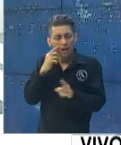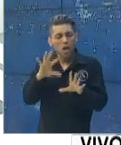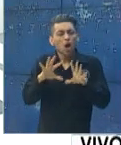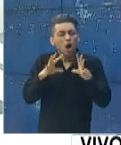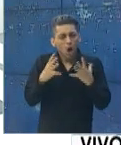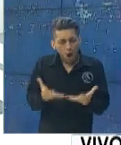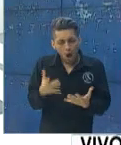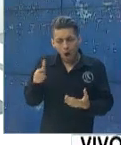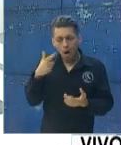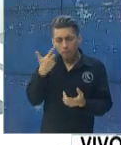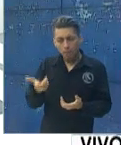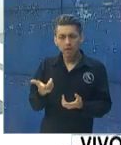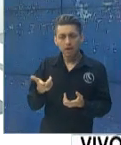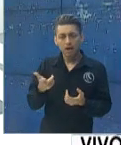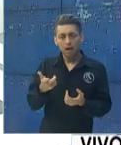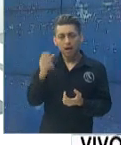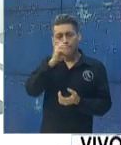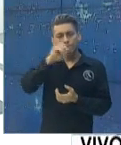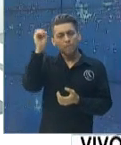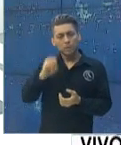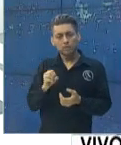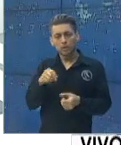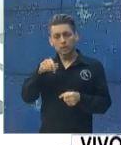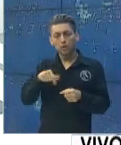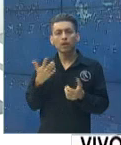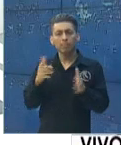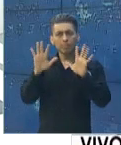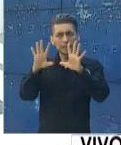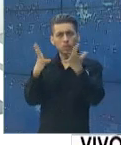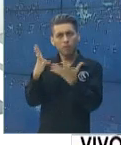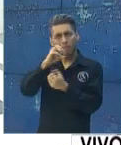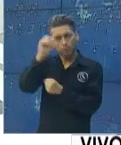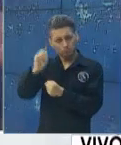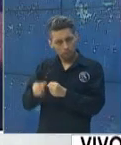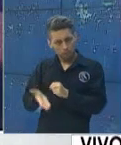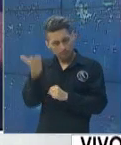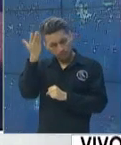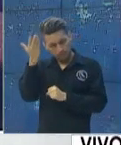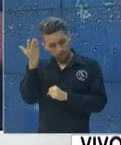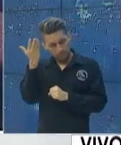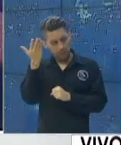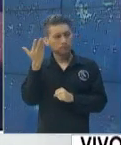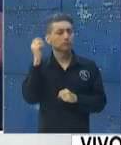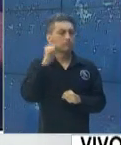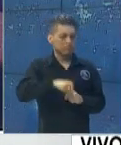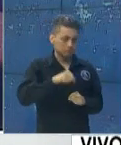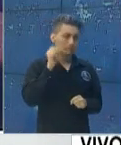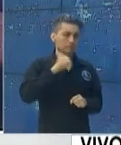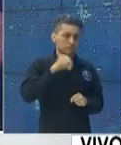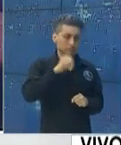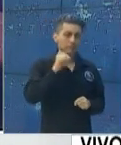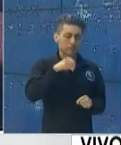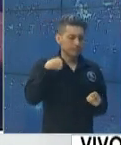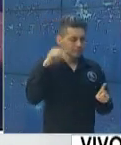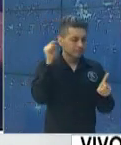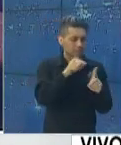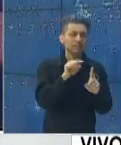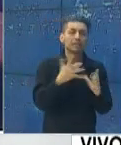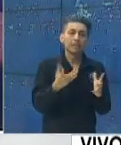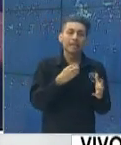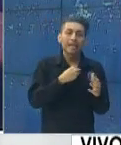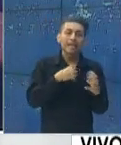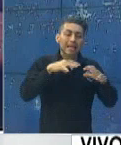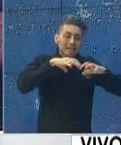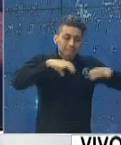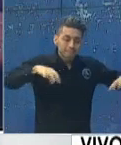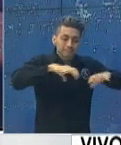este porcentaje? Hablaba de un 19% más o menos. Sí, el propósito fundamental de esto es descongestionar